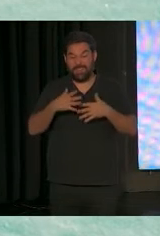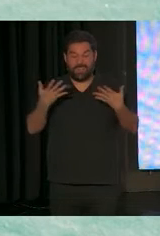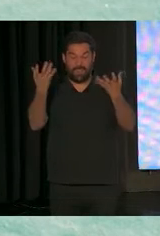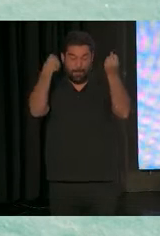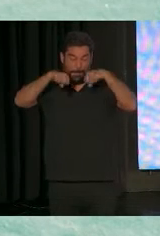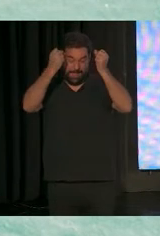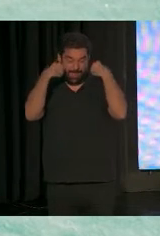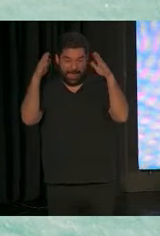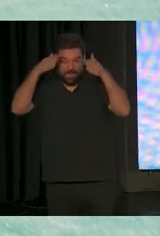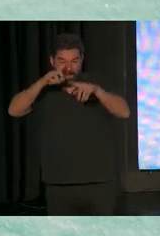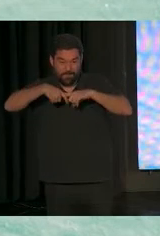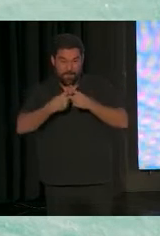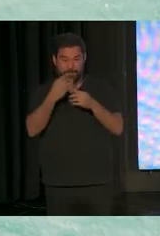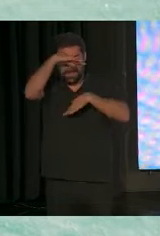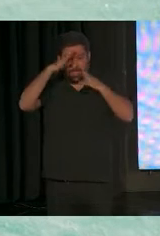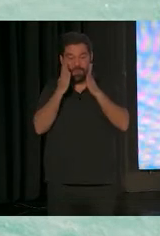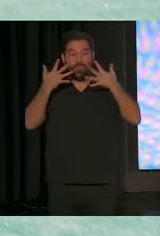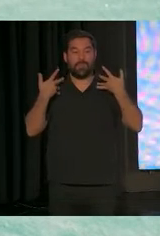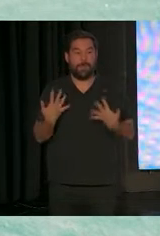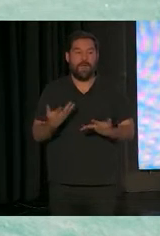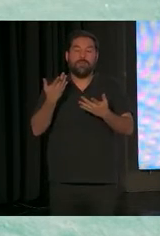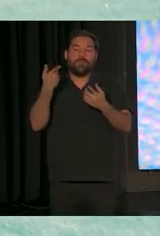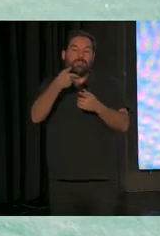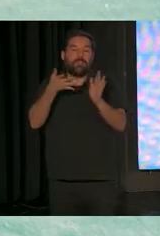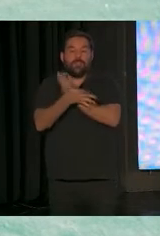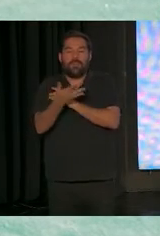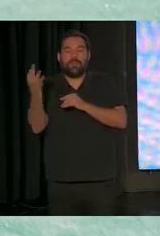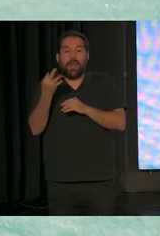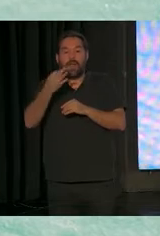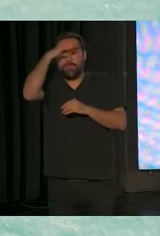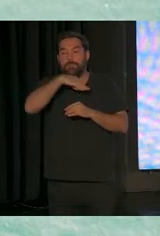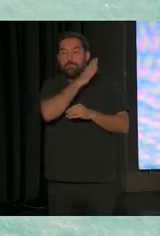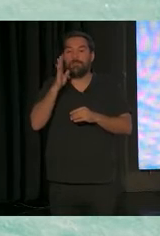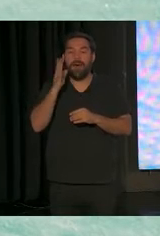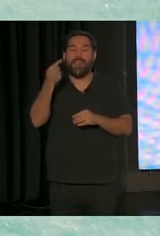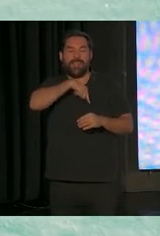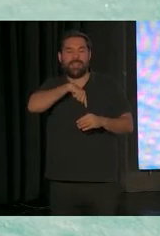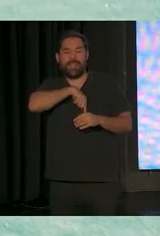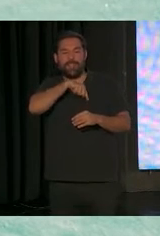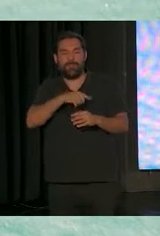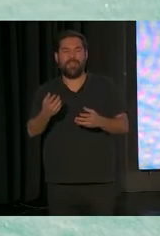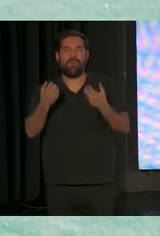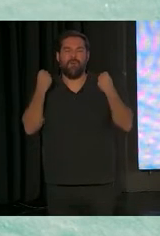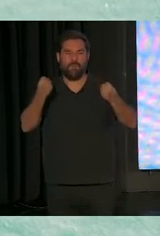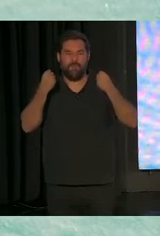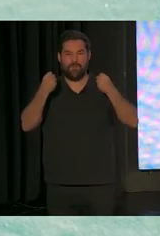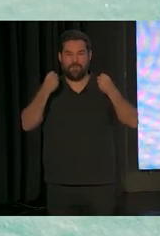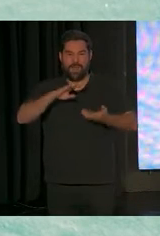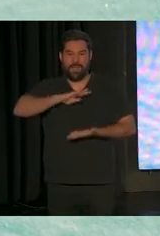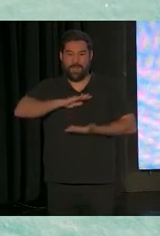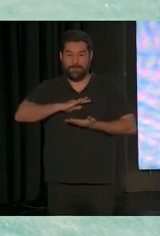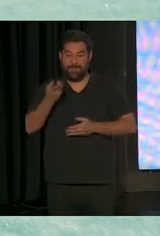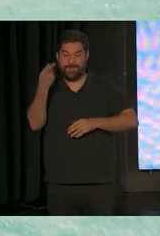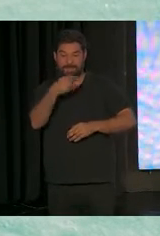en la familia, en atención temprana, es ¿para qué? Para que los padres se sientan con la energía, con la capacidad, con la